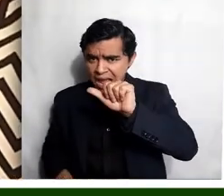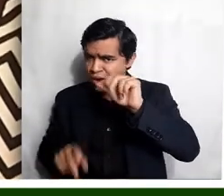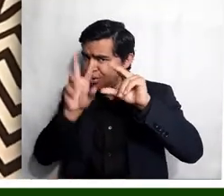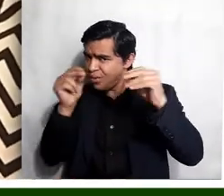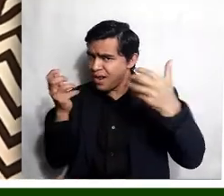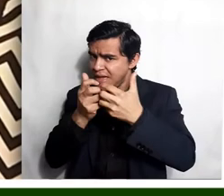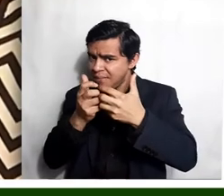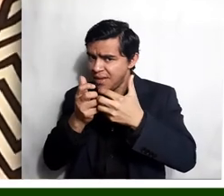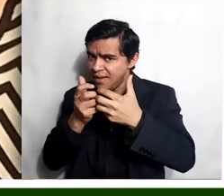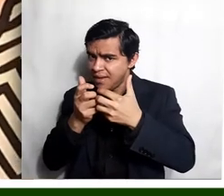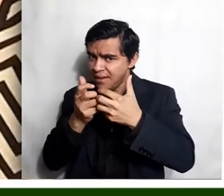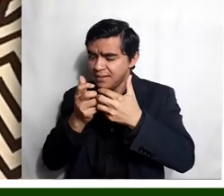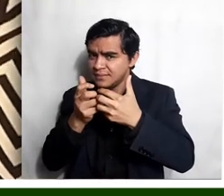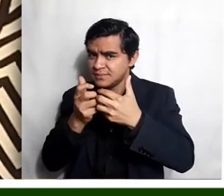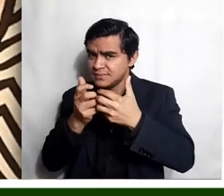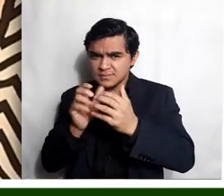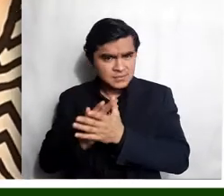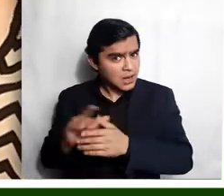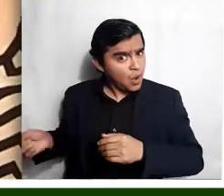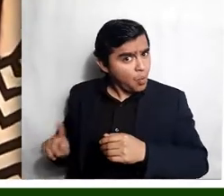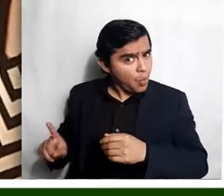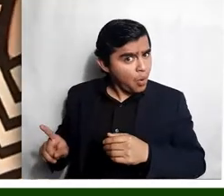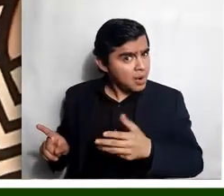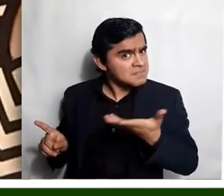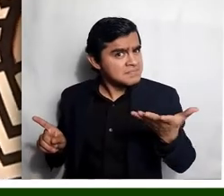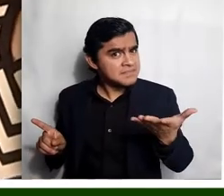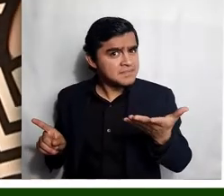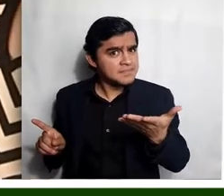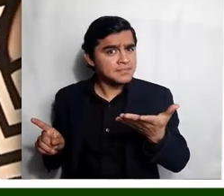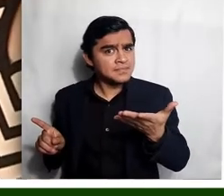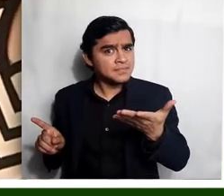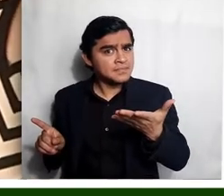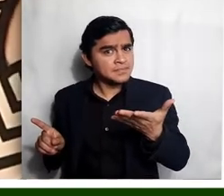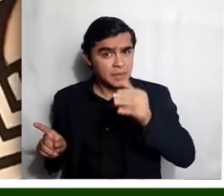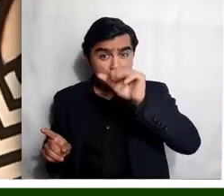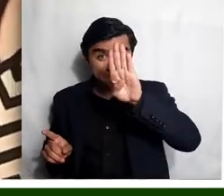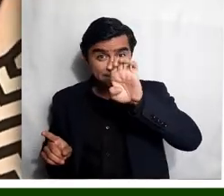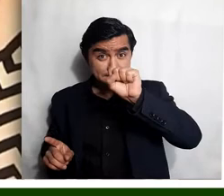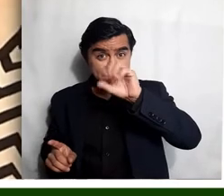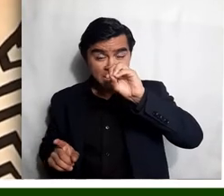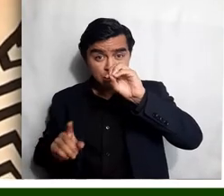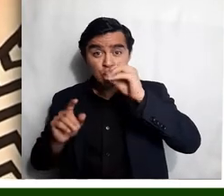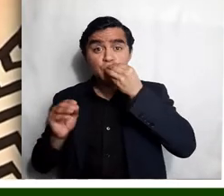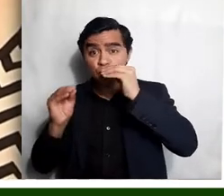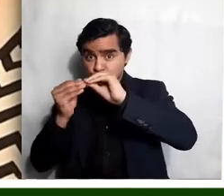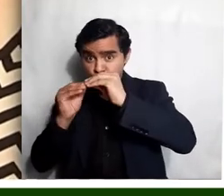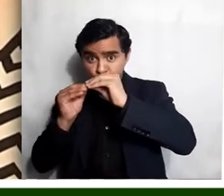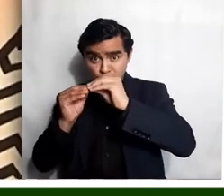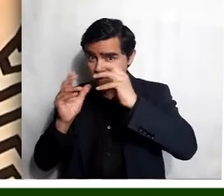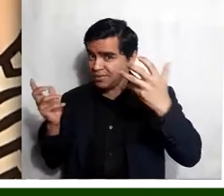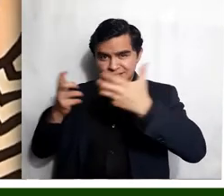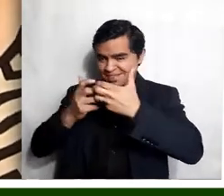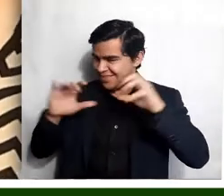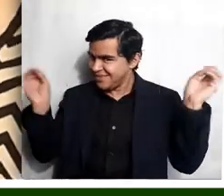rima con ninguna palabra. La cola le beso, tampoco rima beso con